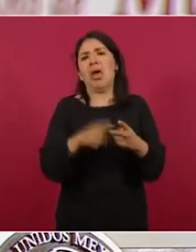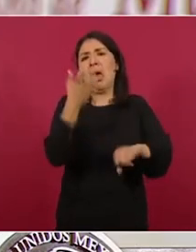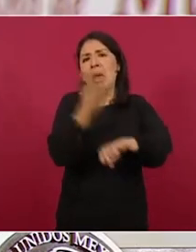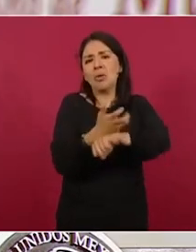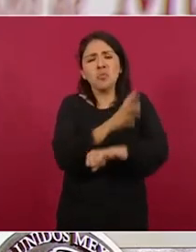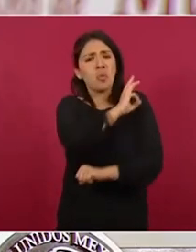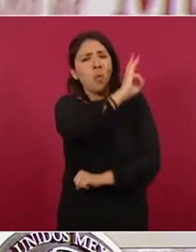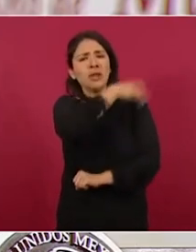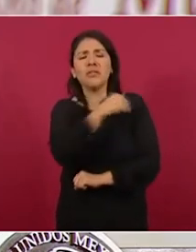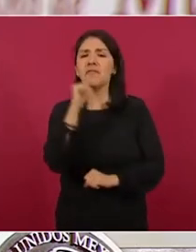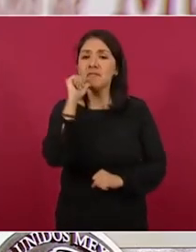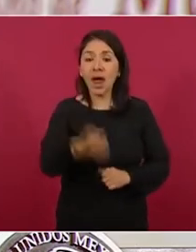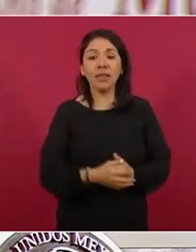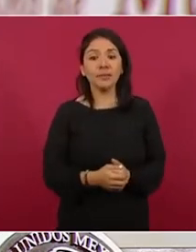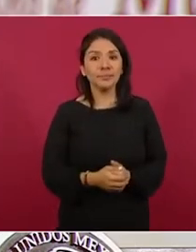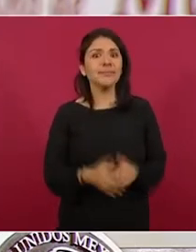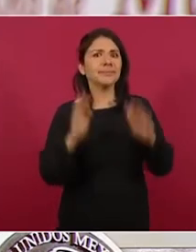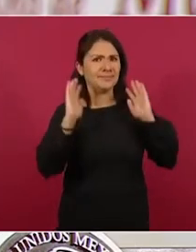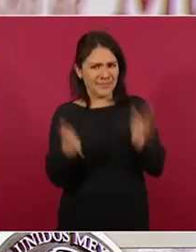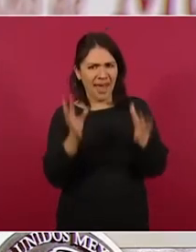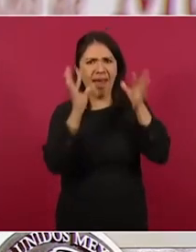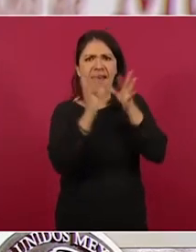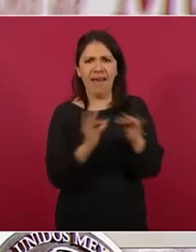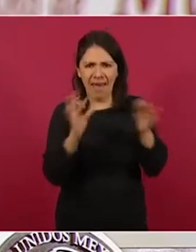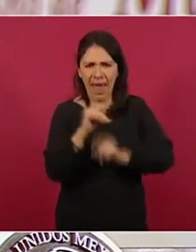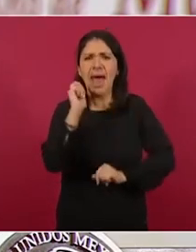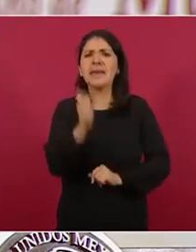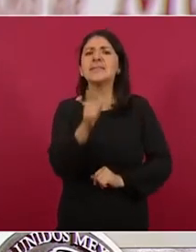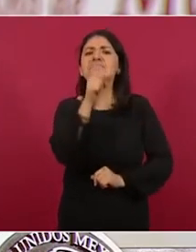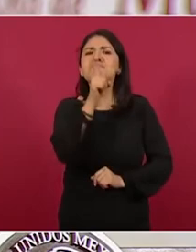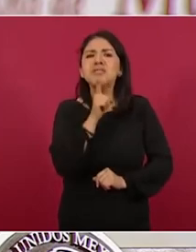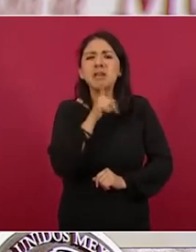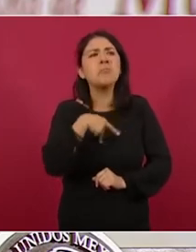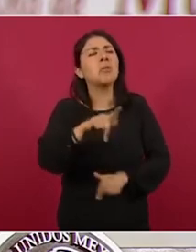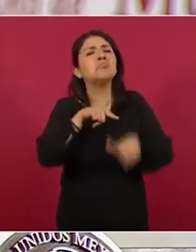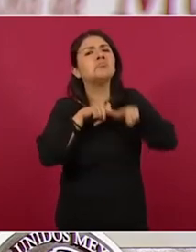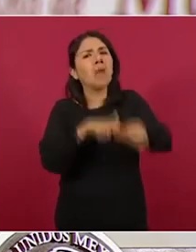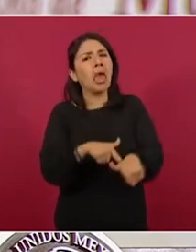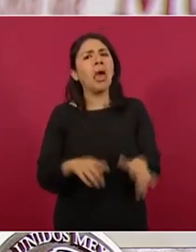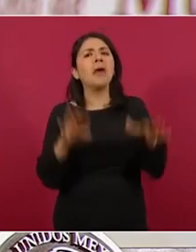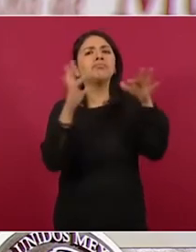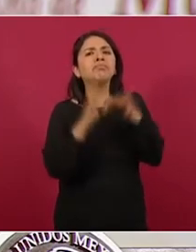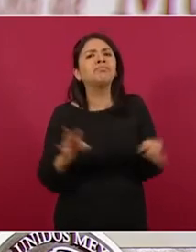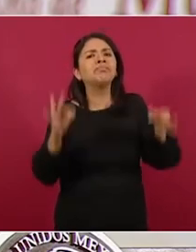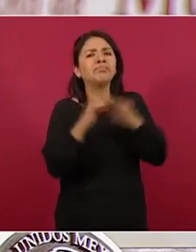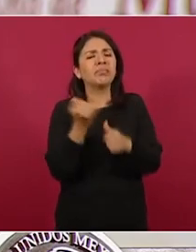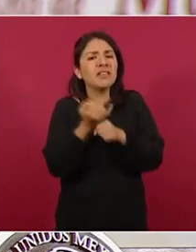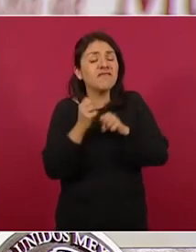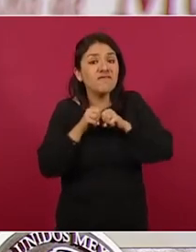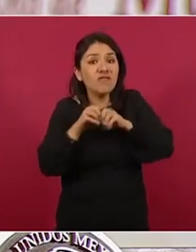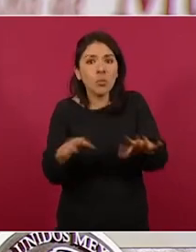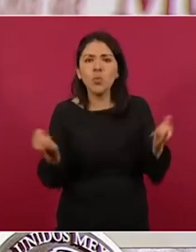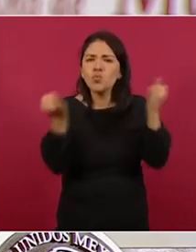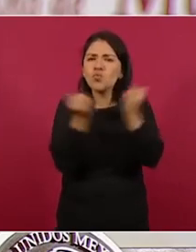A pesar del desmentido Continuaron publicando esa información